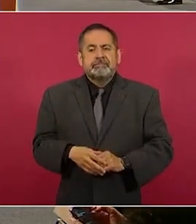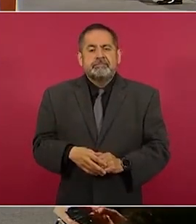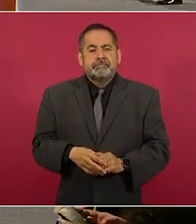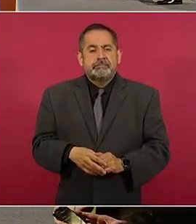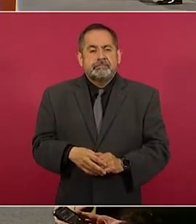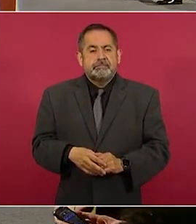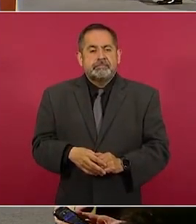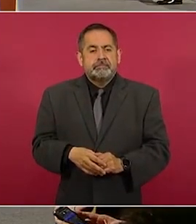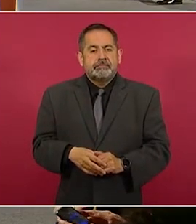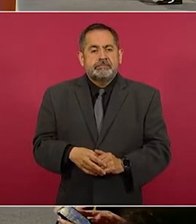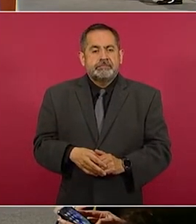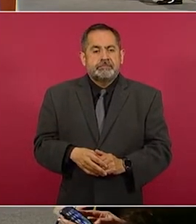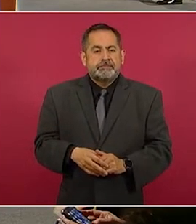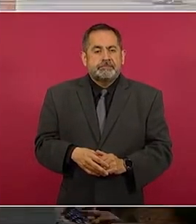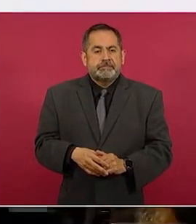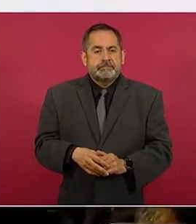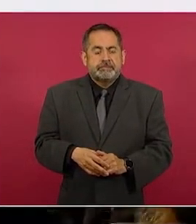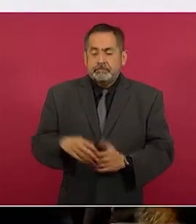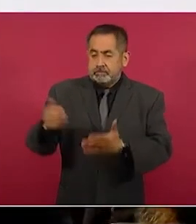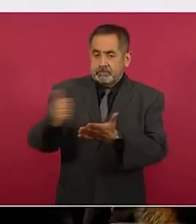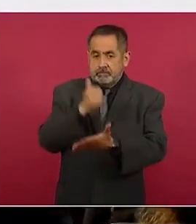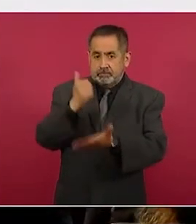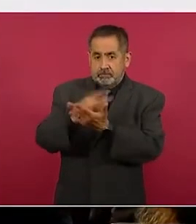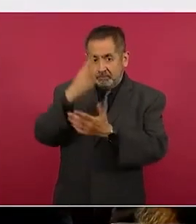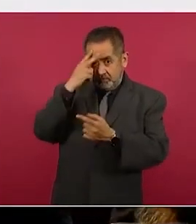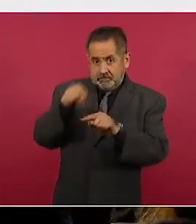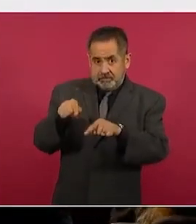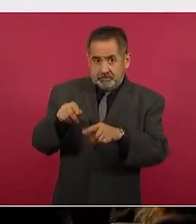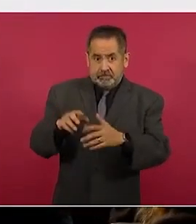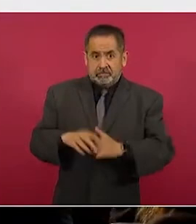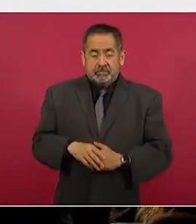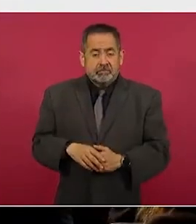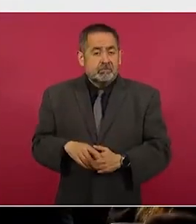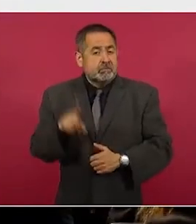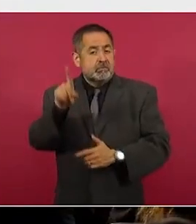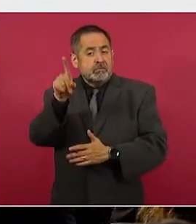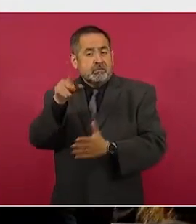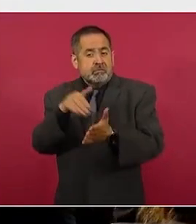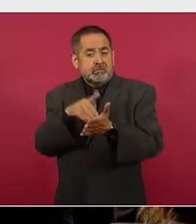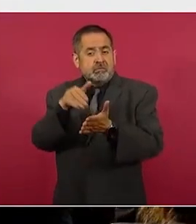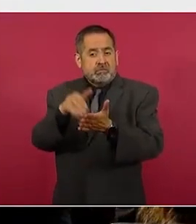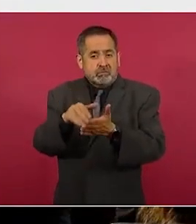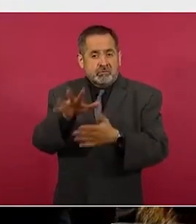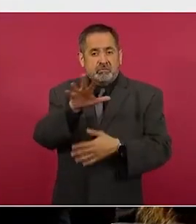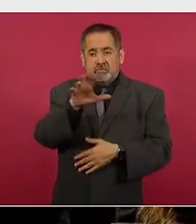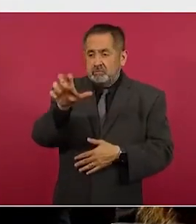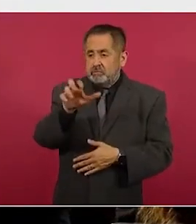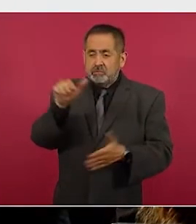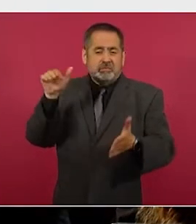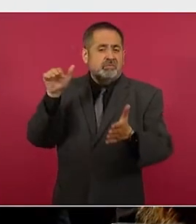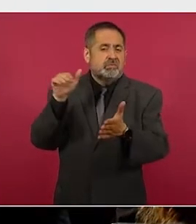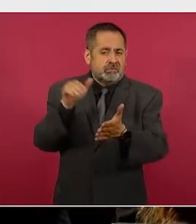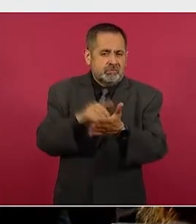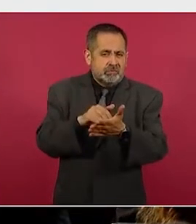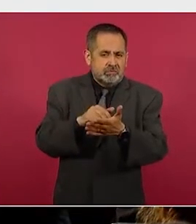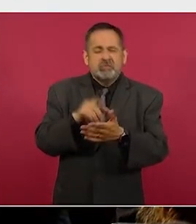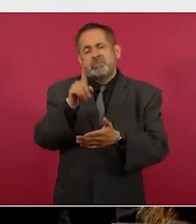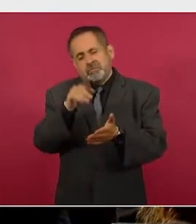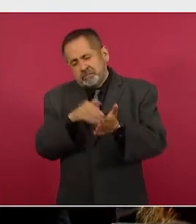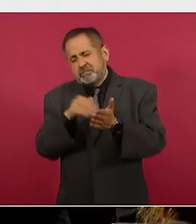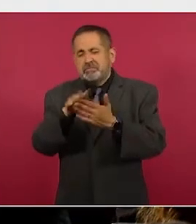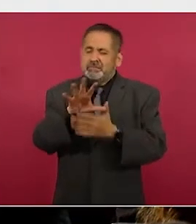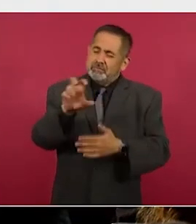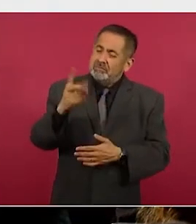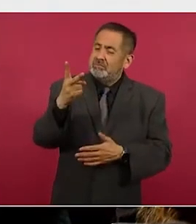Adelante. Ciudad de México, un millón 500 mil, 502